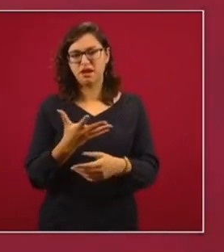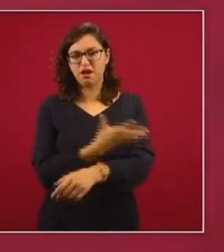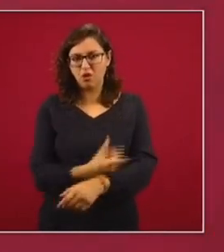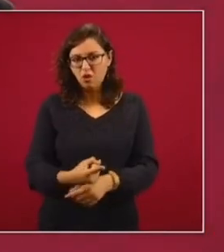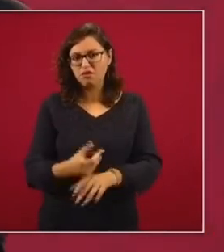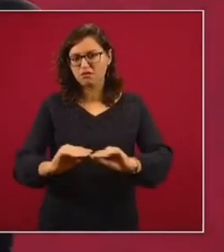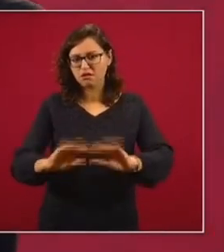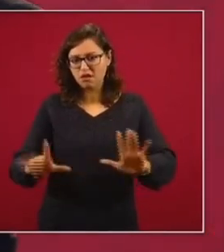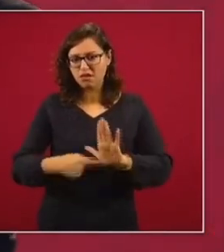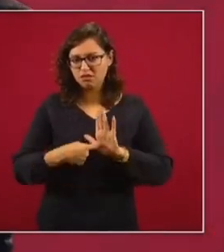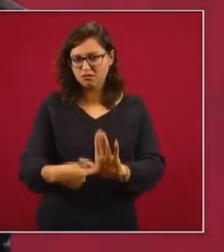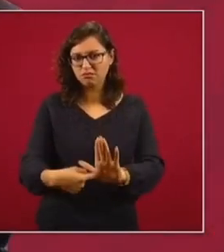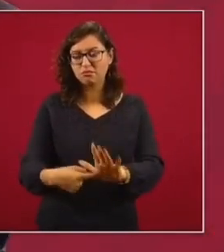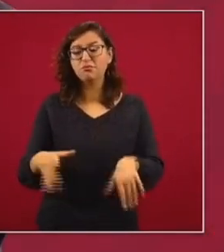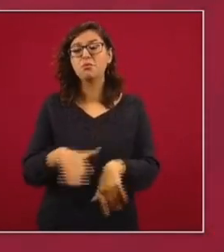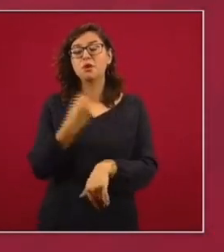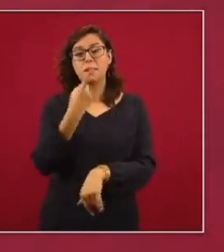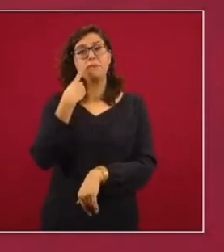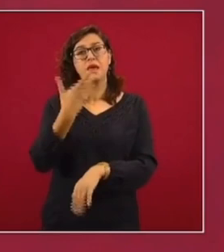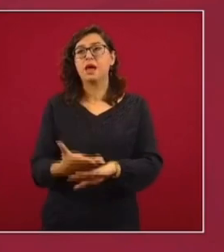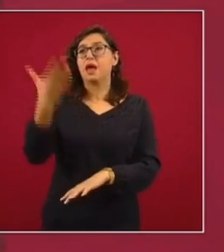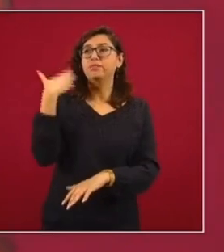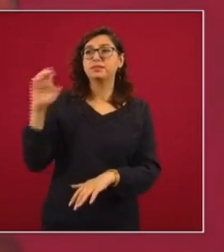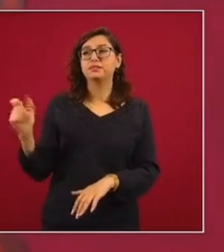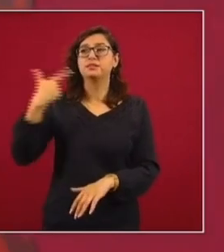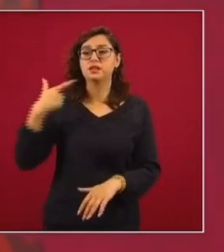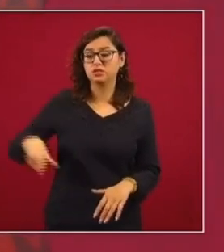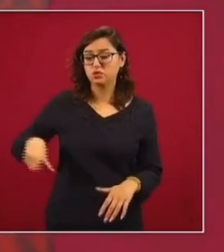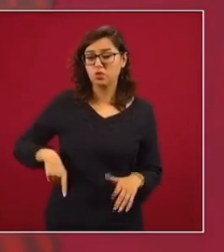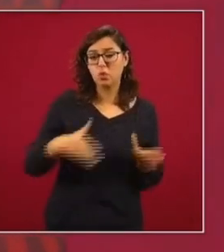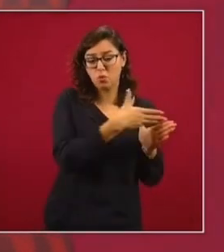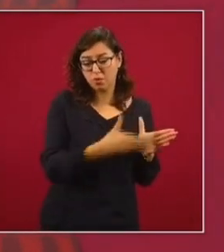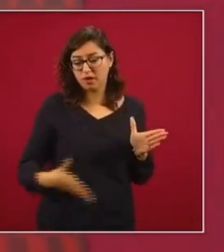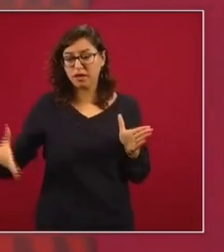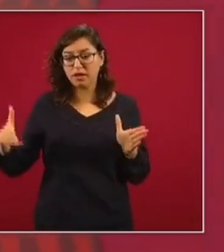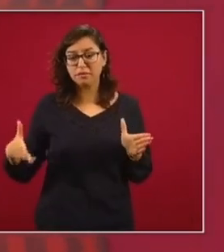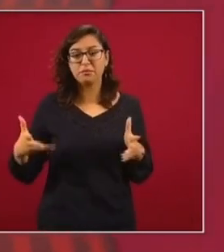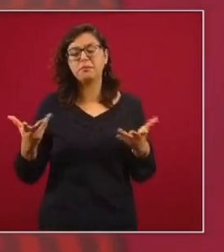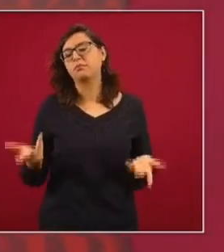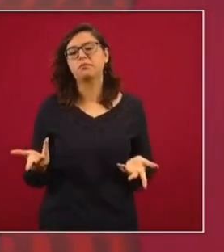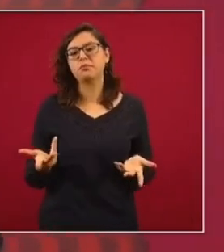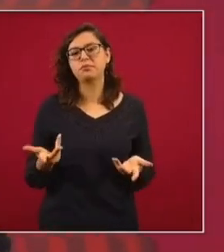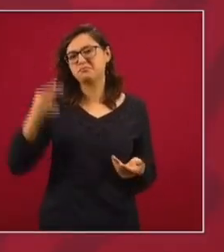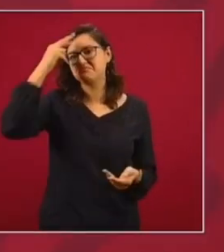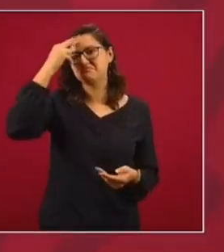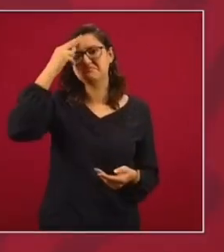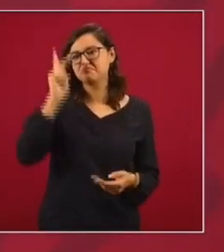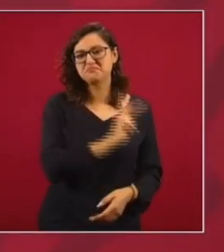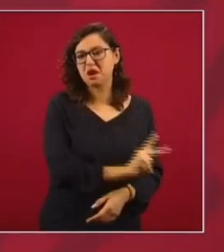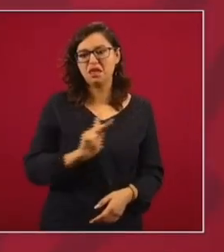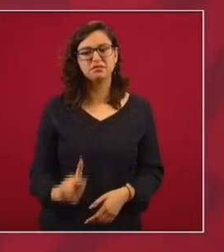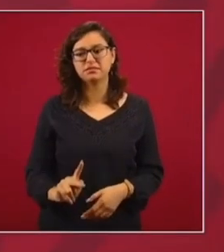en ese sentido, el régimen anterior, en ese y en otro, era muy parecido al profilato.